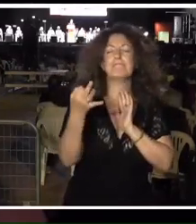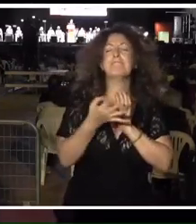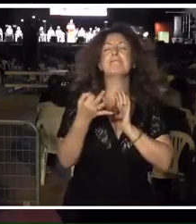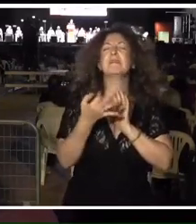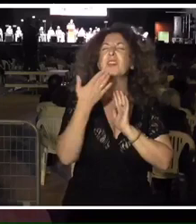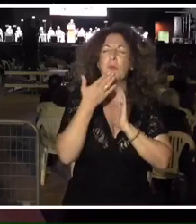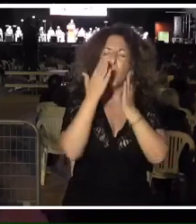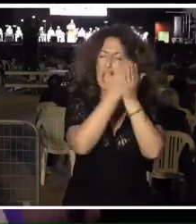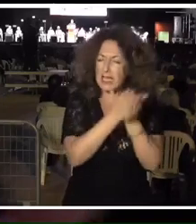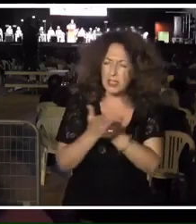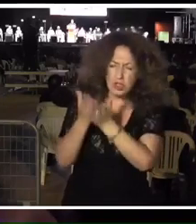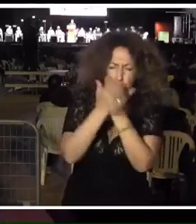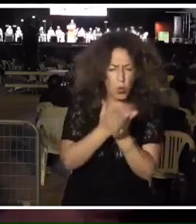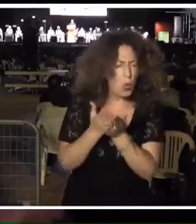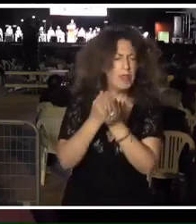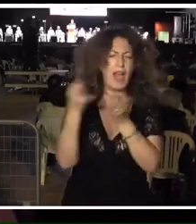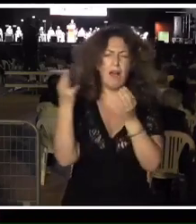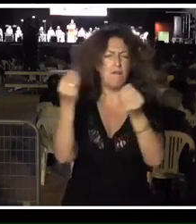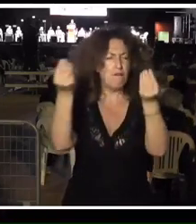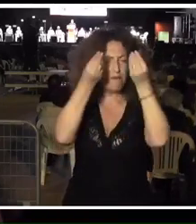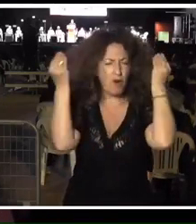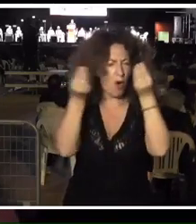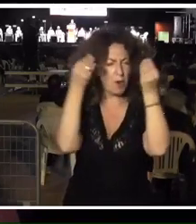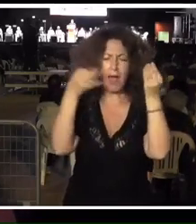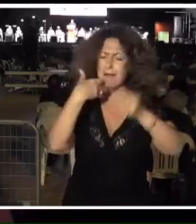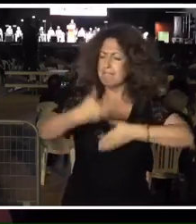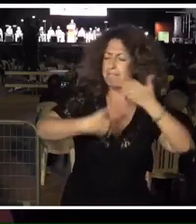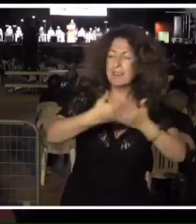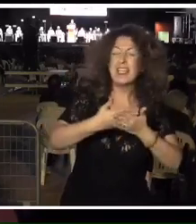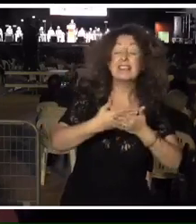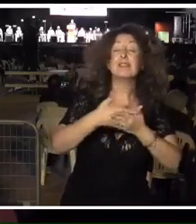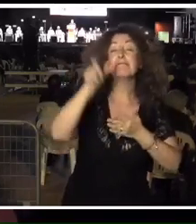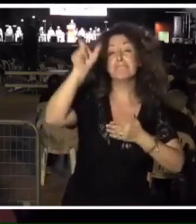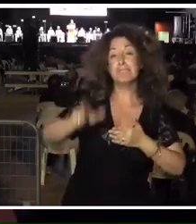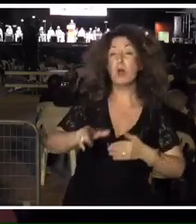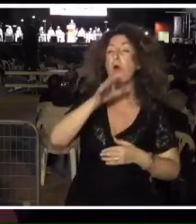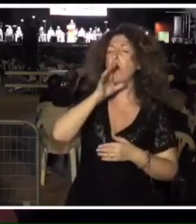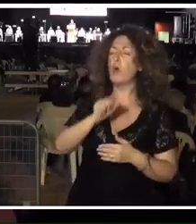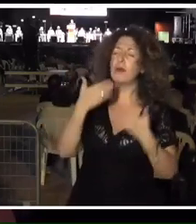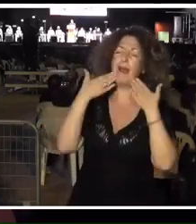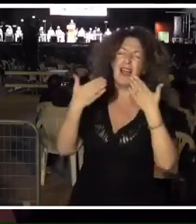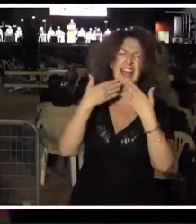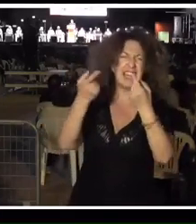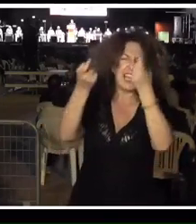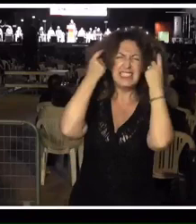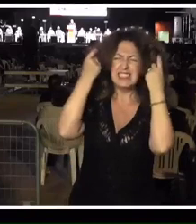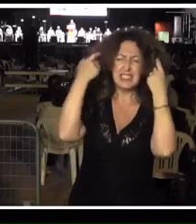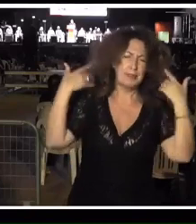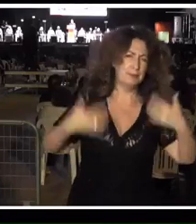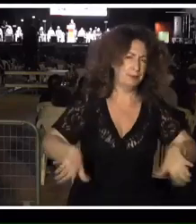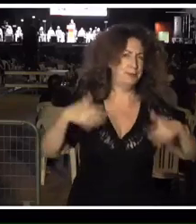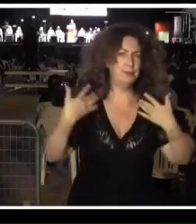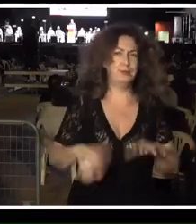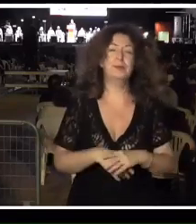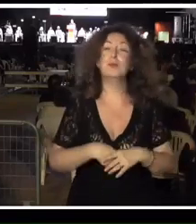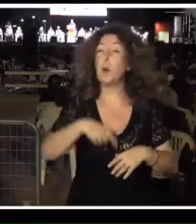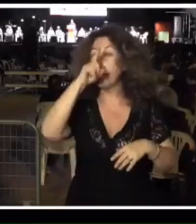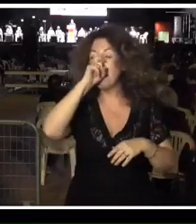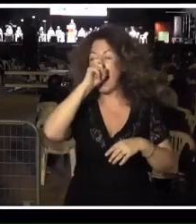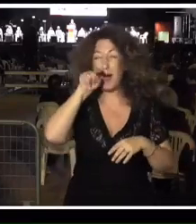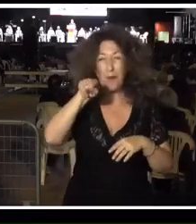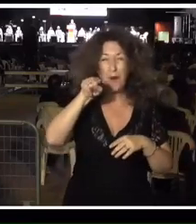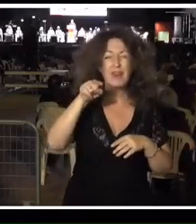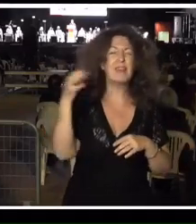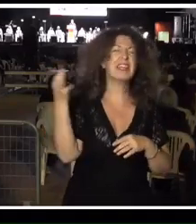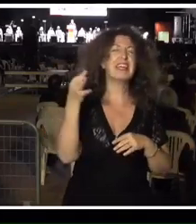estudiando, formándose, Julio nos enseñó muchísimo. Yo recuerdo que Julio lo que muchas veces hacía